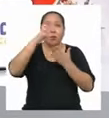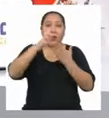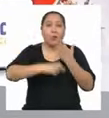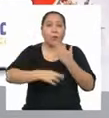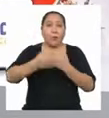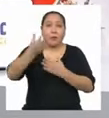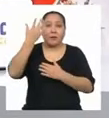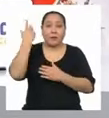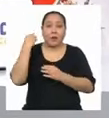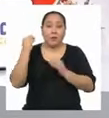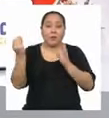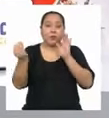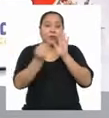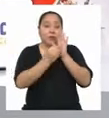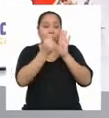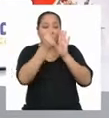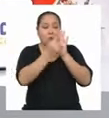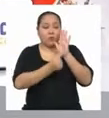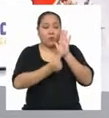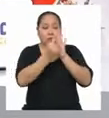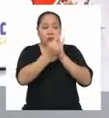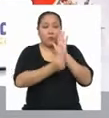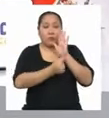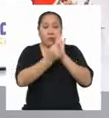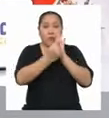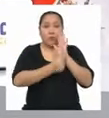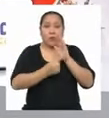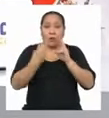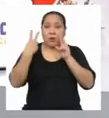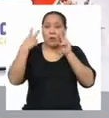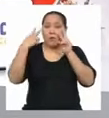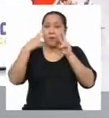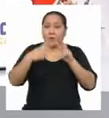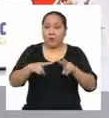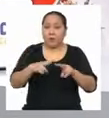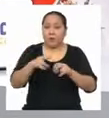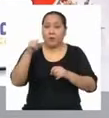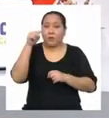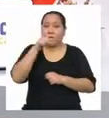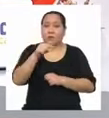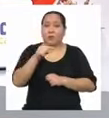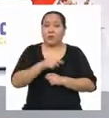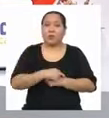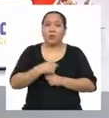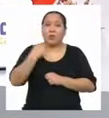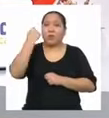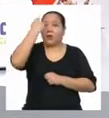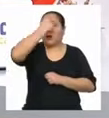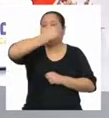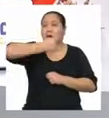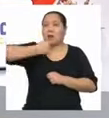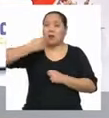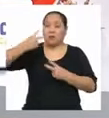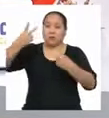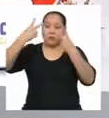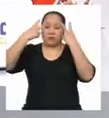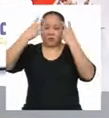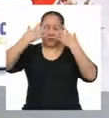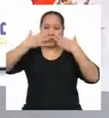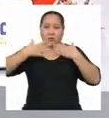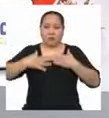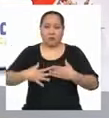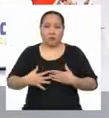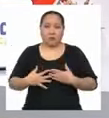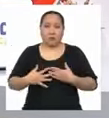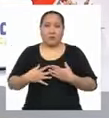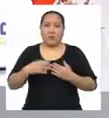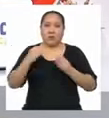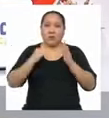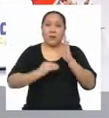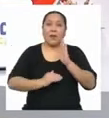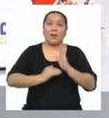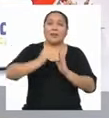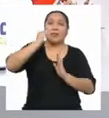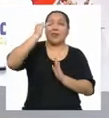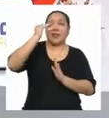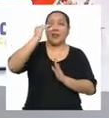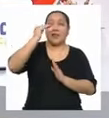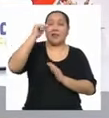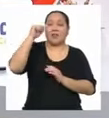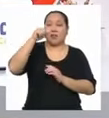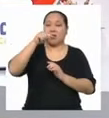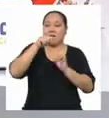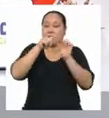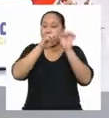nuestro gráfico De barras Y vimos Que la barra De la categoría Rasgos faciales Y o físicos Era la más grande